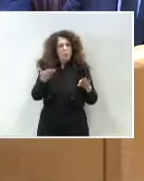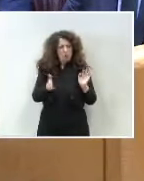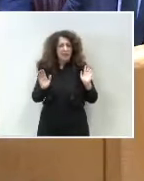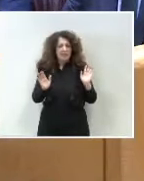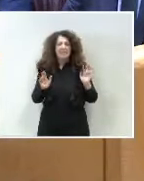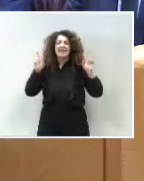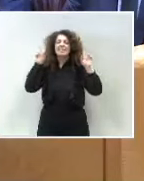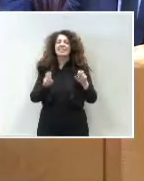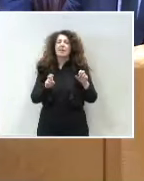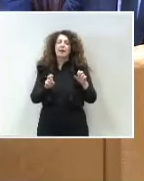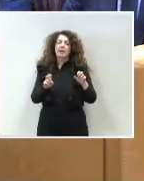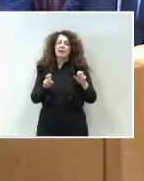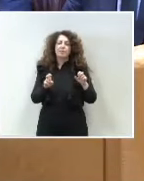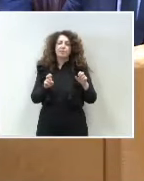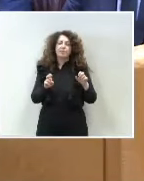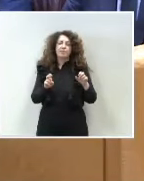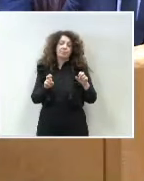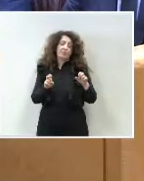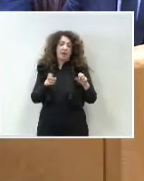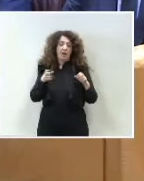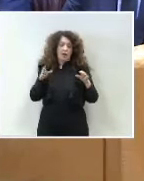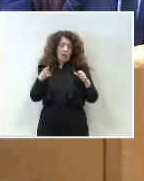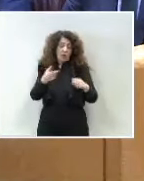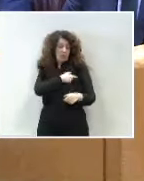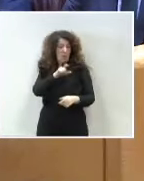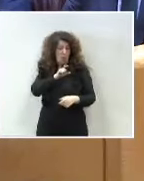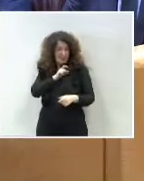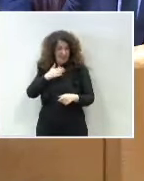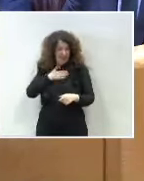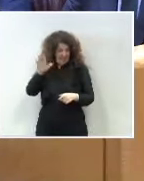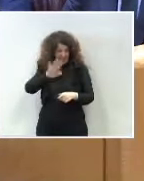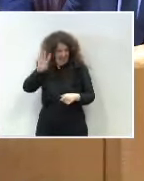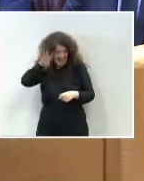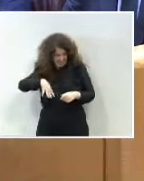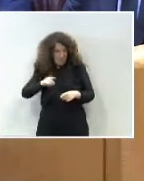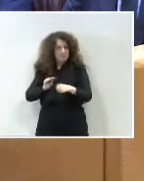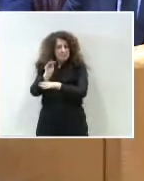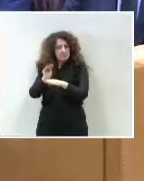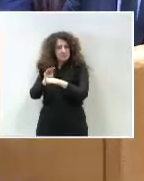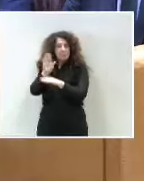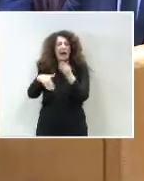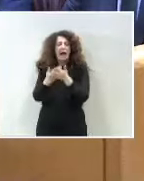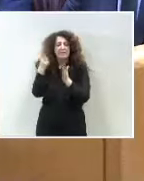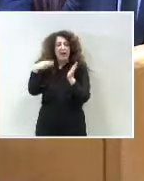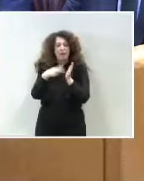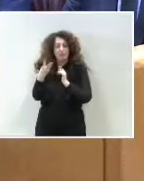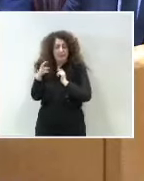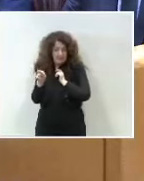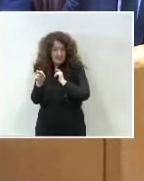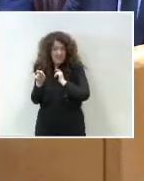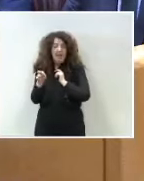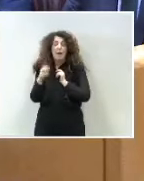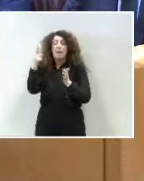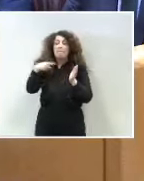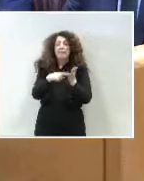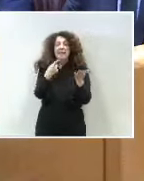el despliegue del cuerpo de los Mossos de Escuadra, su financiación hasta el año 2030, con un coste de 1.600 millones